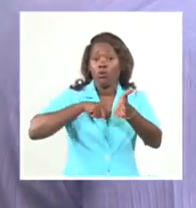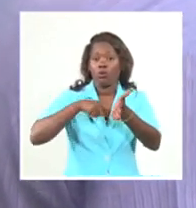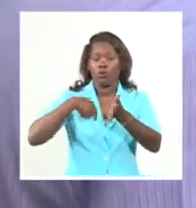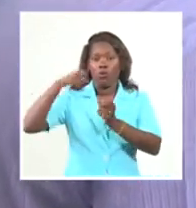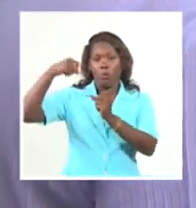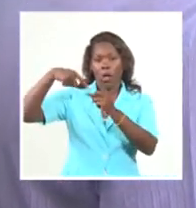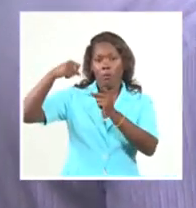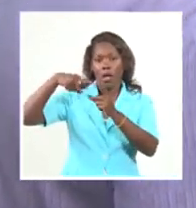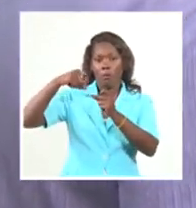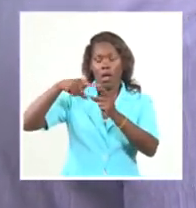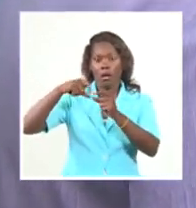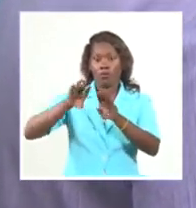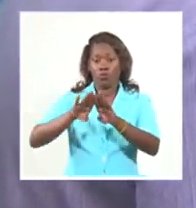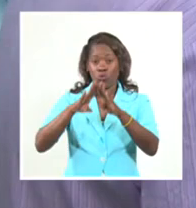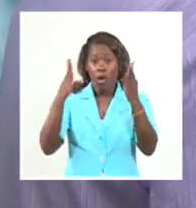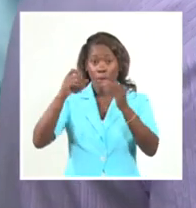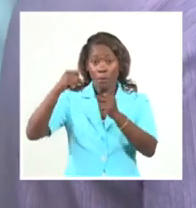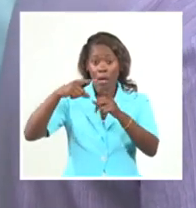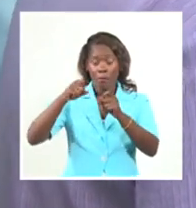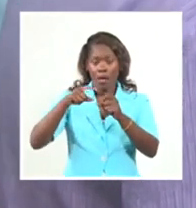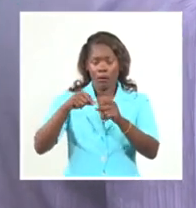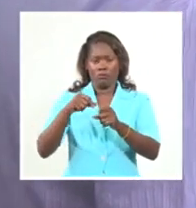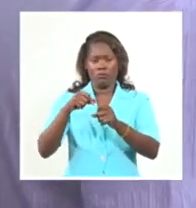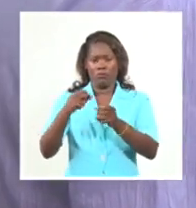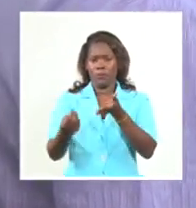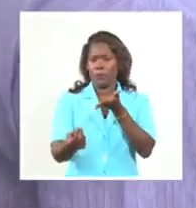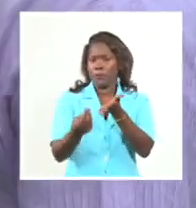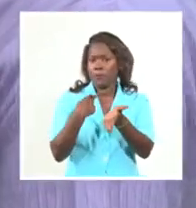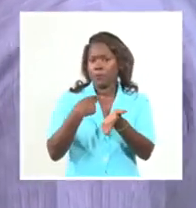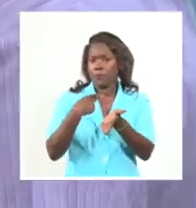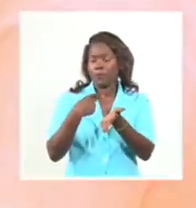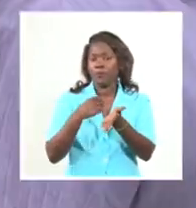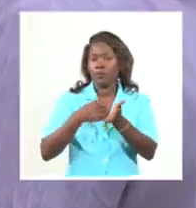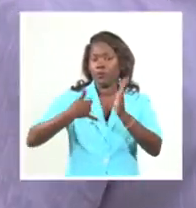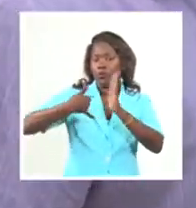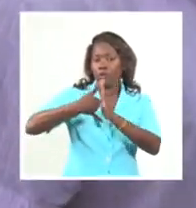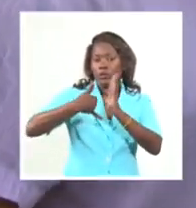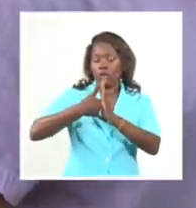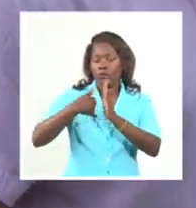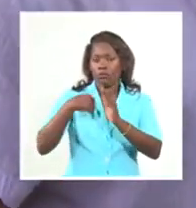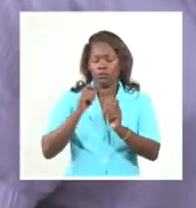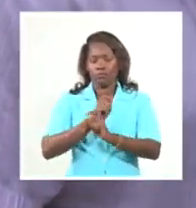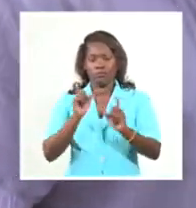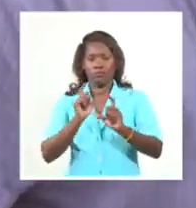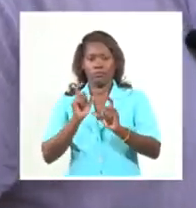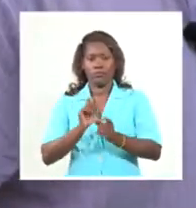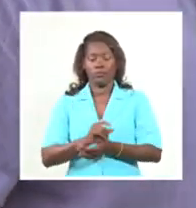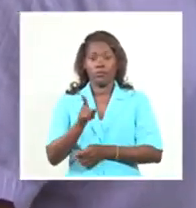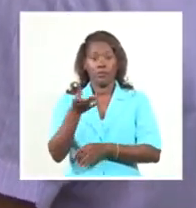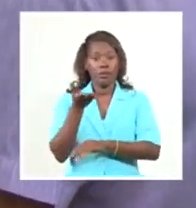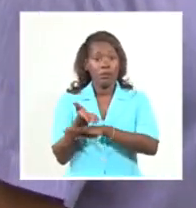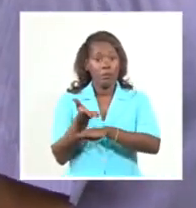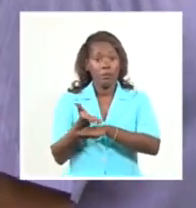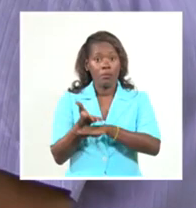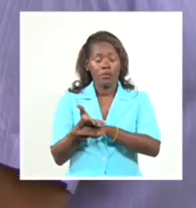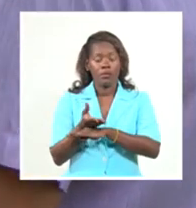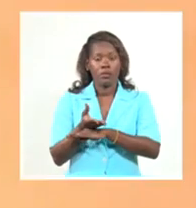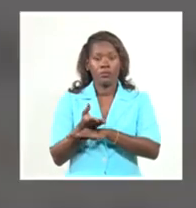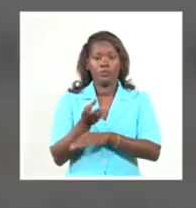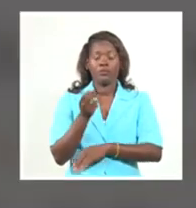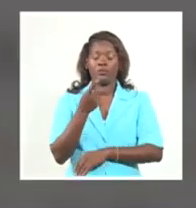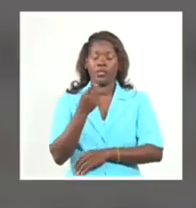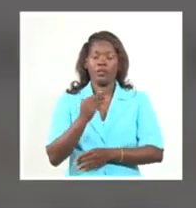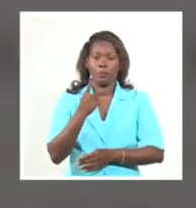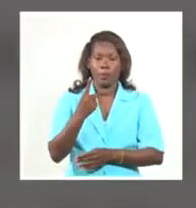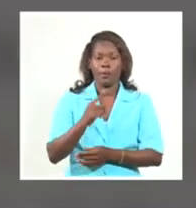Y la mensaje que me entra en mi teléfono de bolsar fue de Yamila. Ella me pidió que pusiera dos carteles. El primero